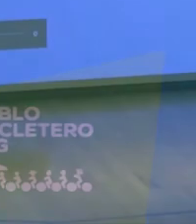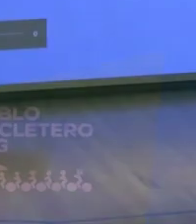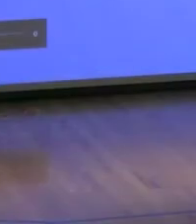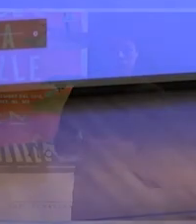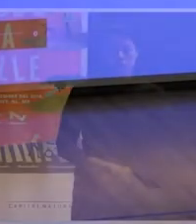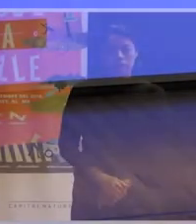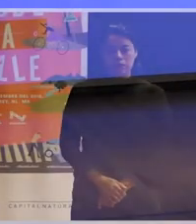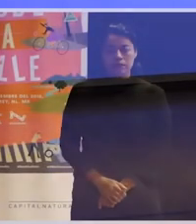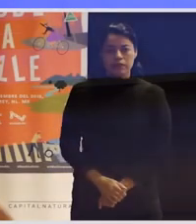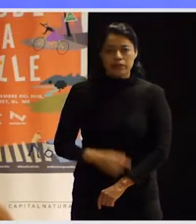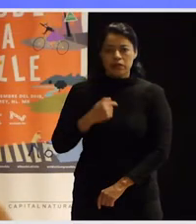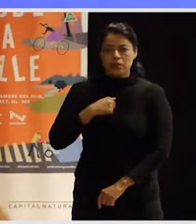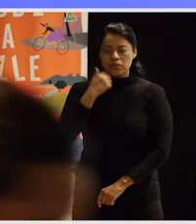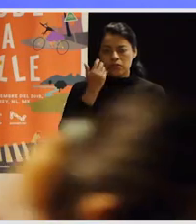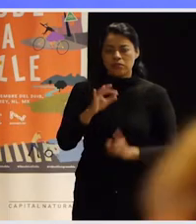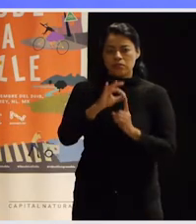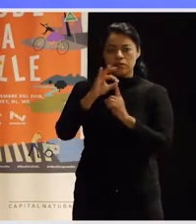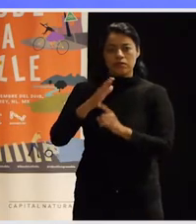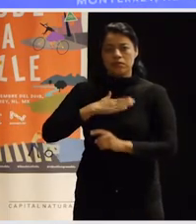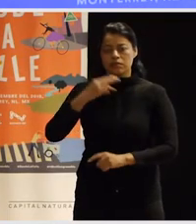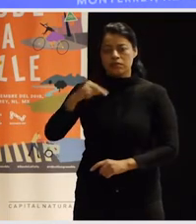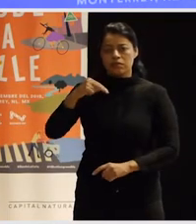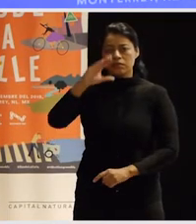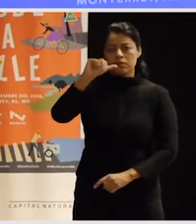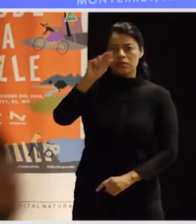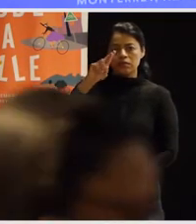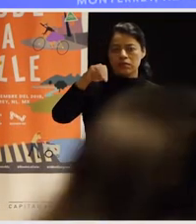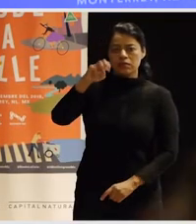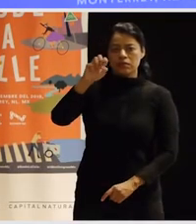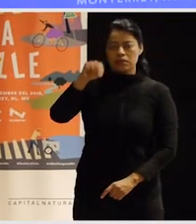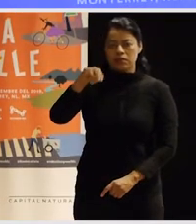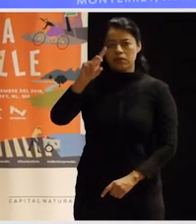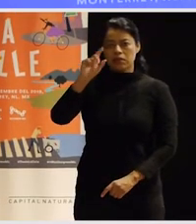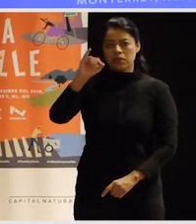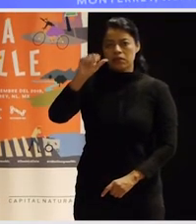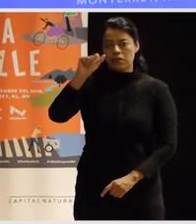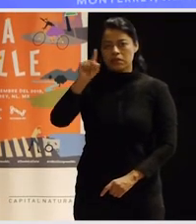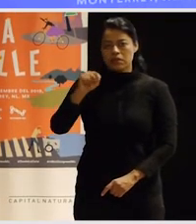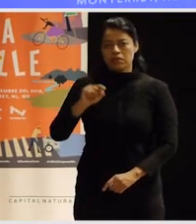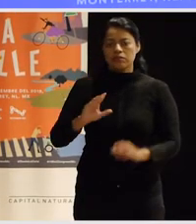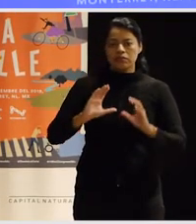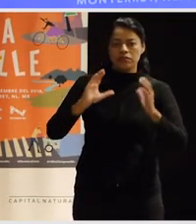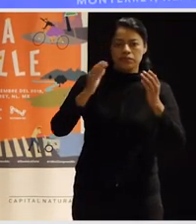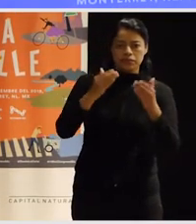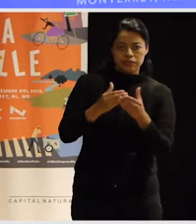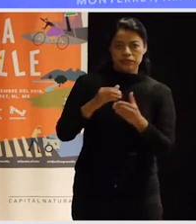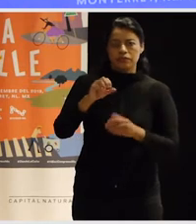Bueno, yo quisiera presentarme, soy Carmen Díaz, participo en el colectivo Femibici,